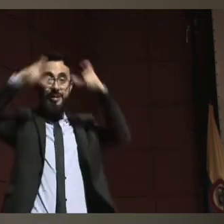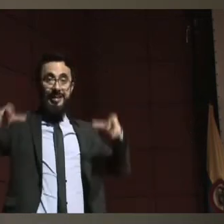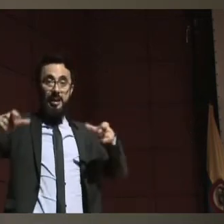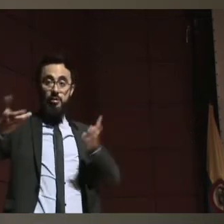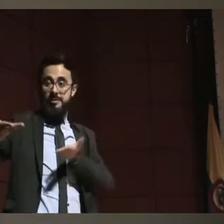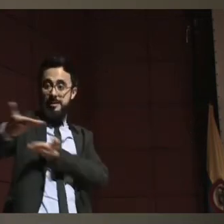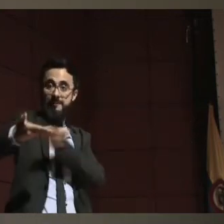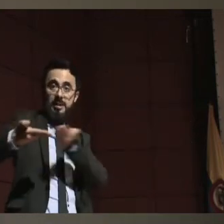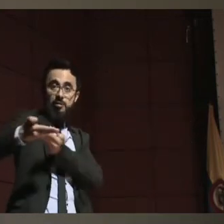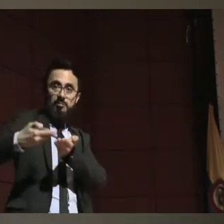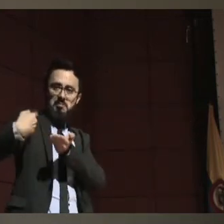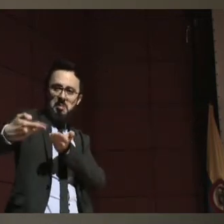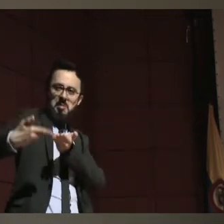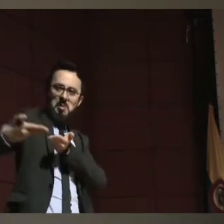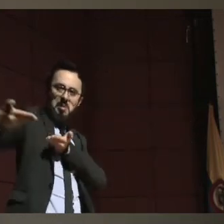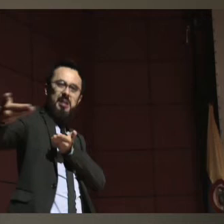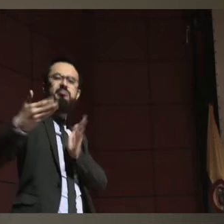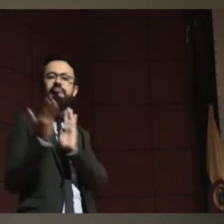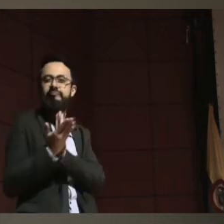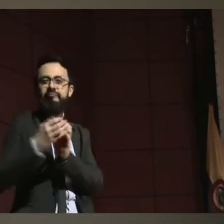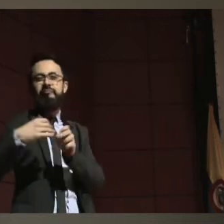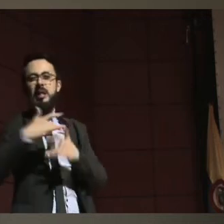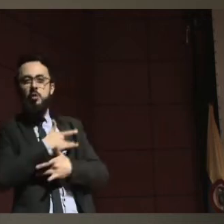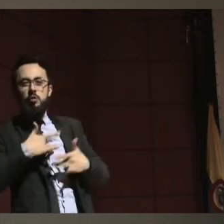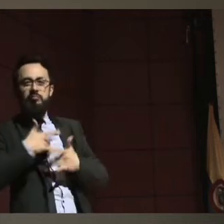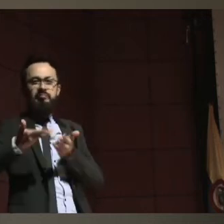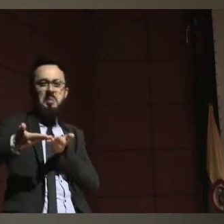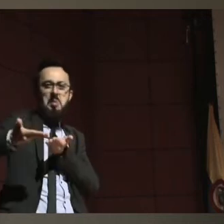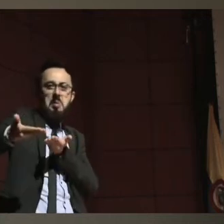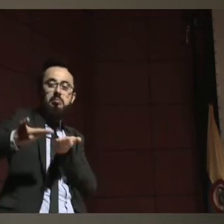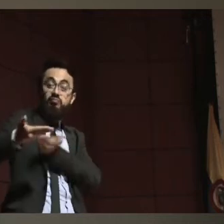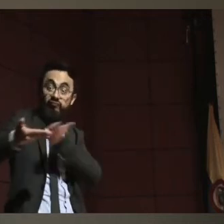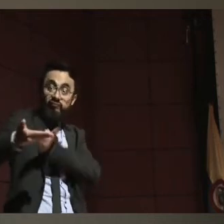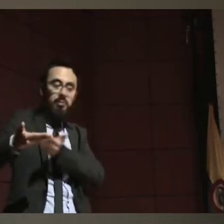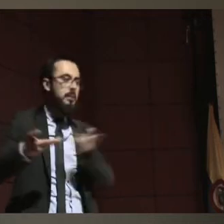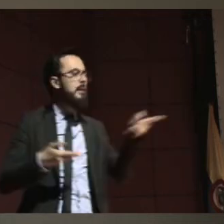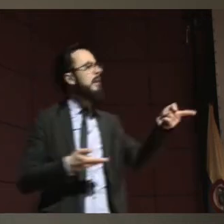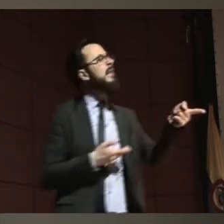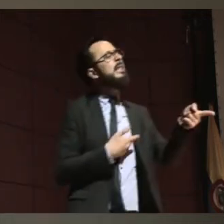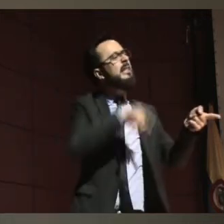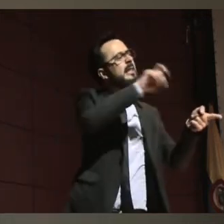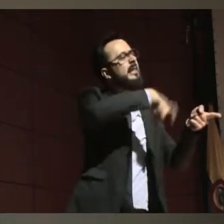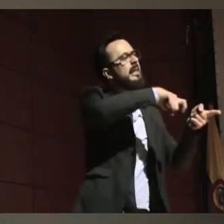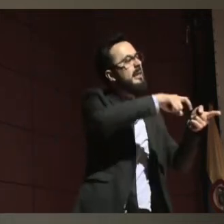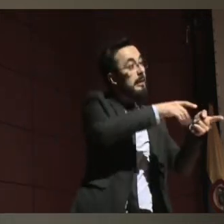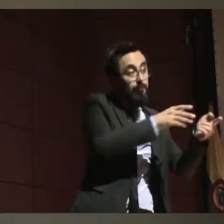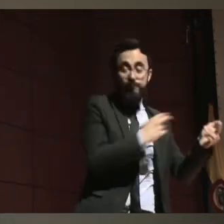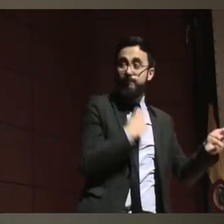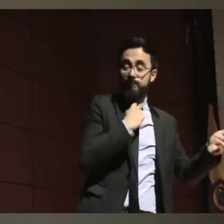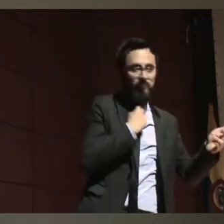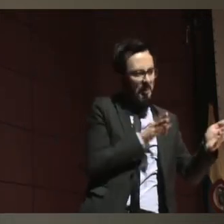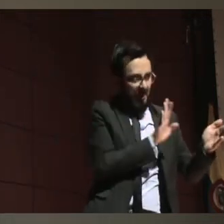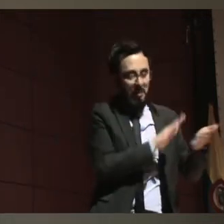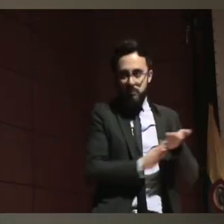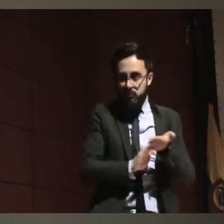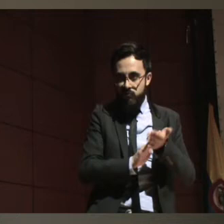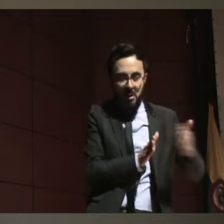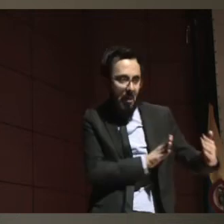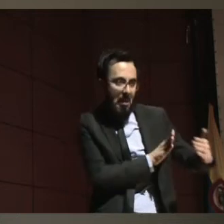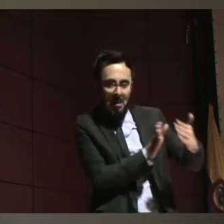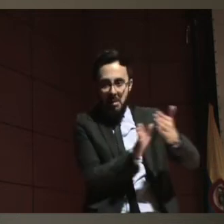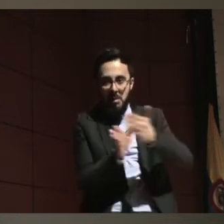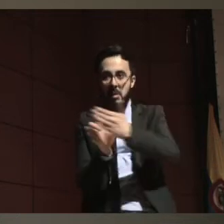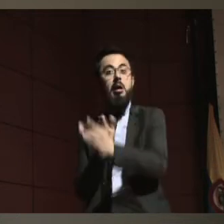esos servicios, cuáles son esos elementos que yo necesito para poder hacer la relación con el entorno.